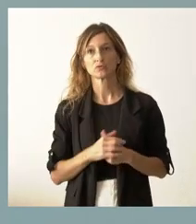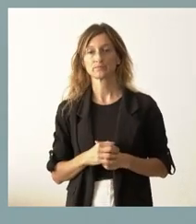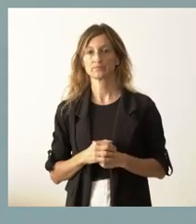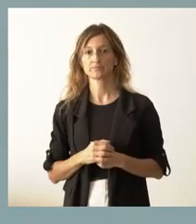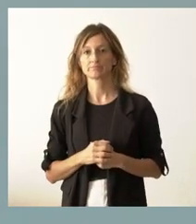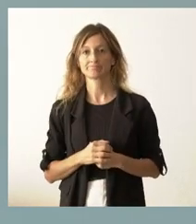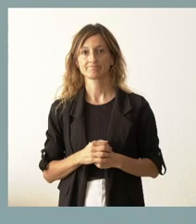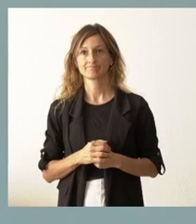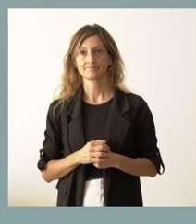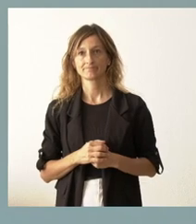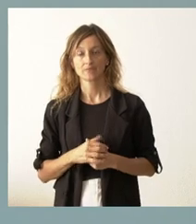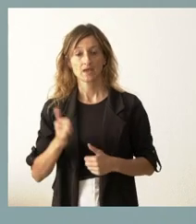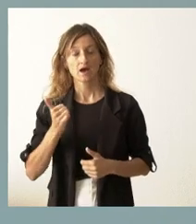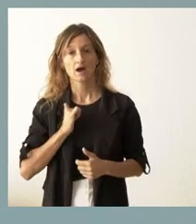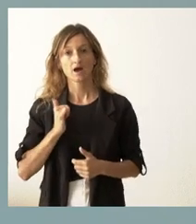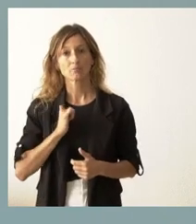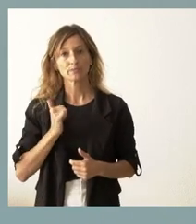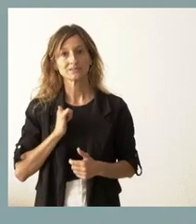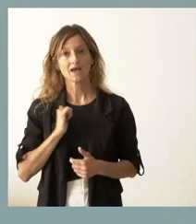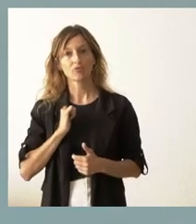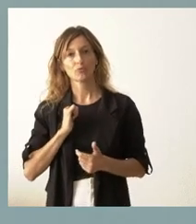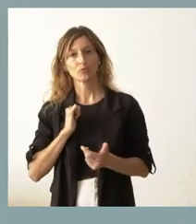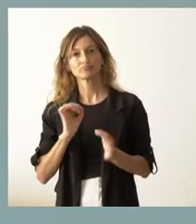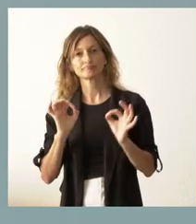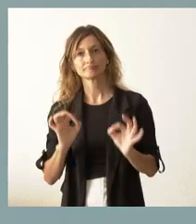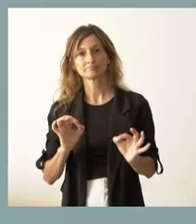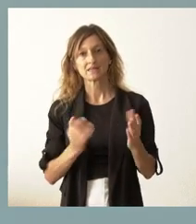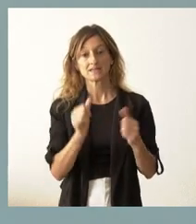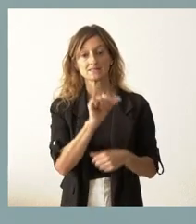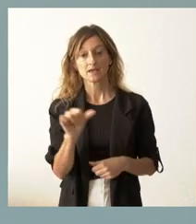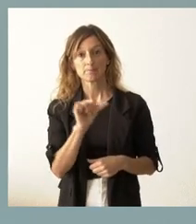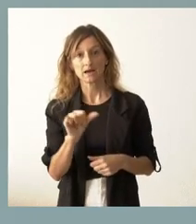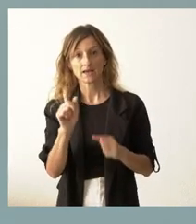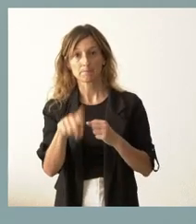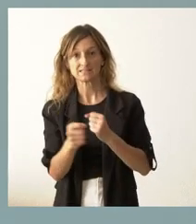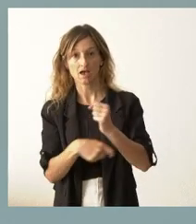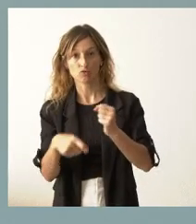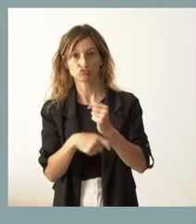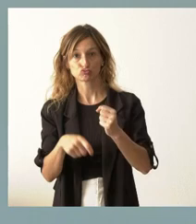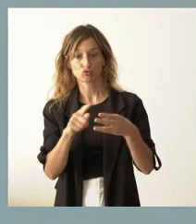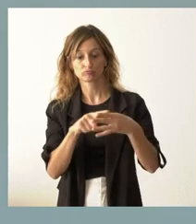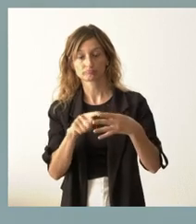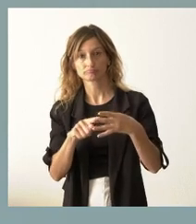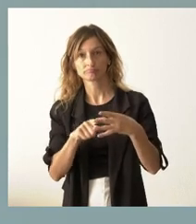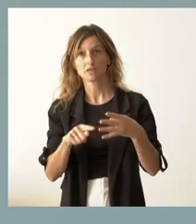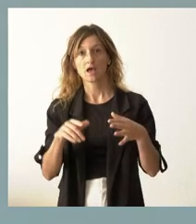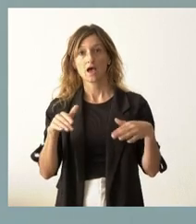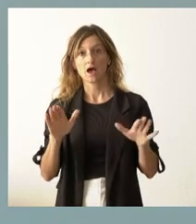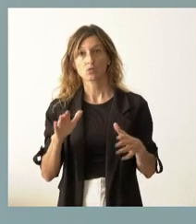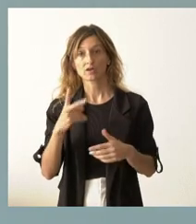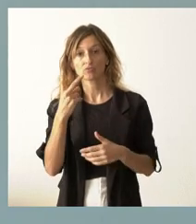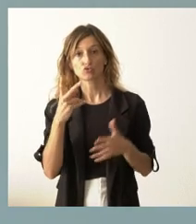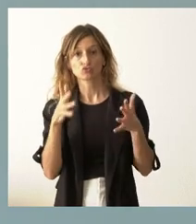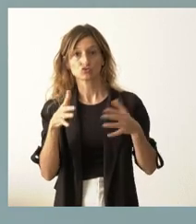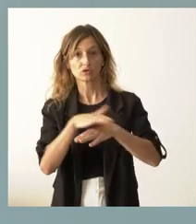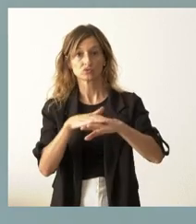hemos aprovechado estas primeras semanas del mes de agosto, aunque no haya habido esos dos consejos de